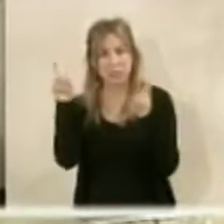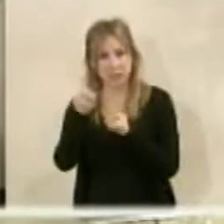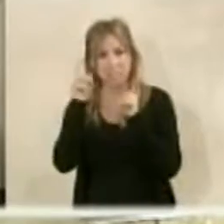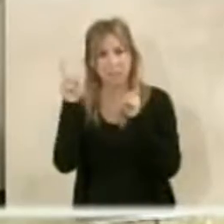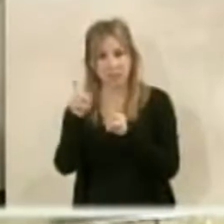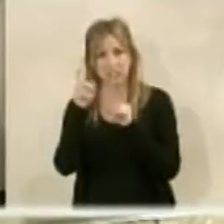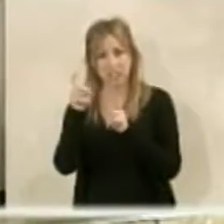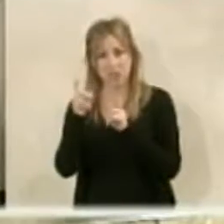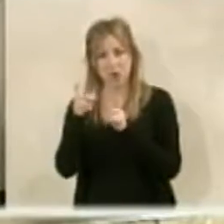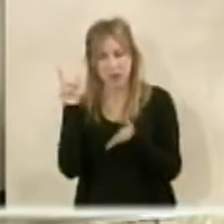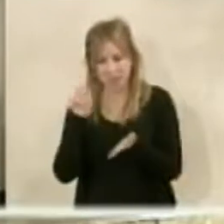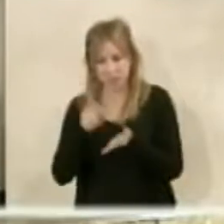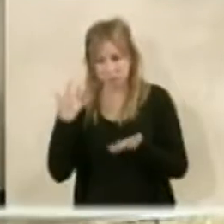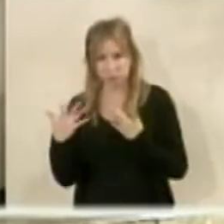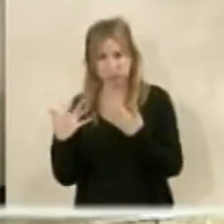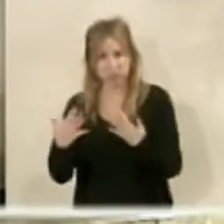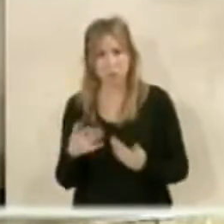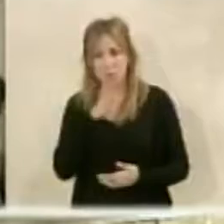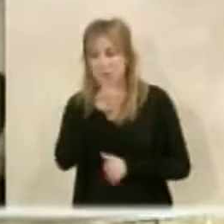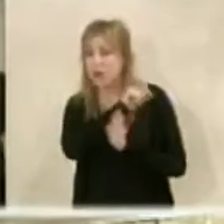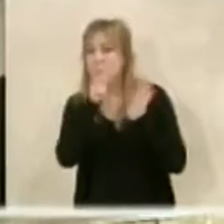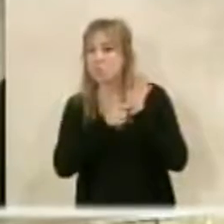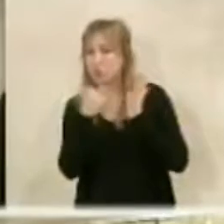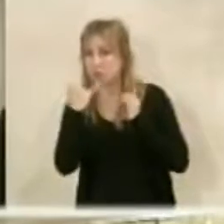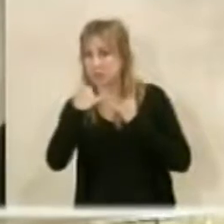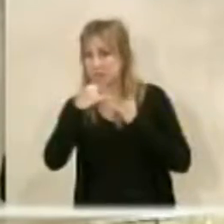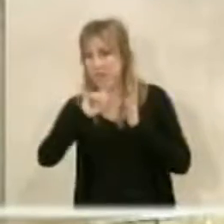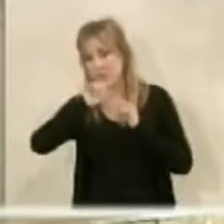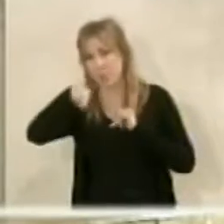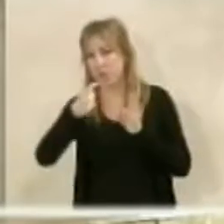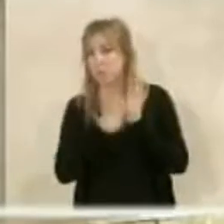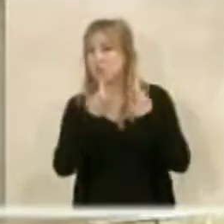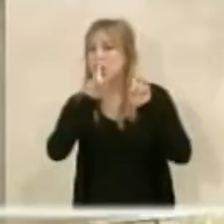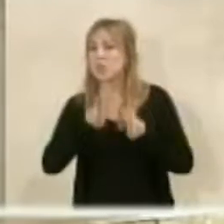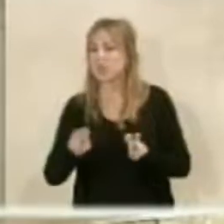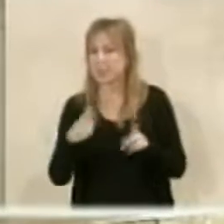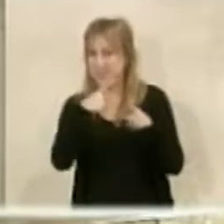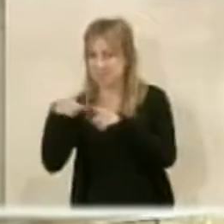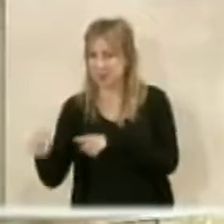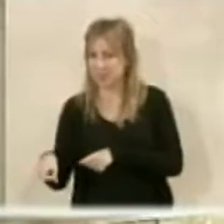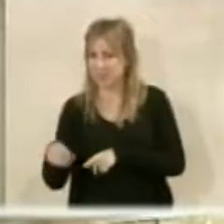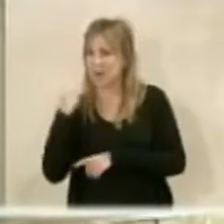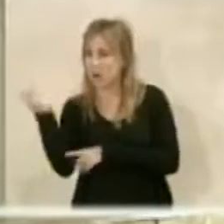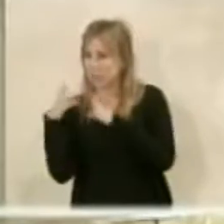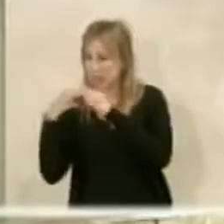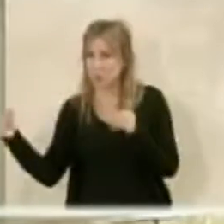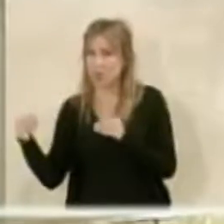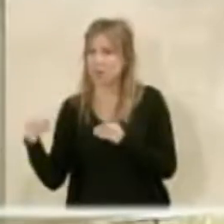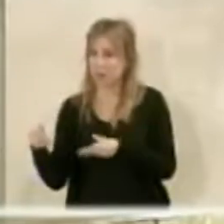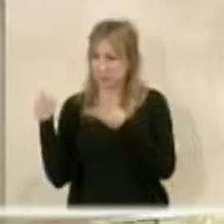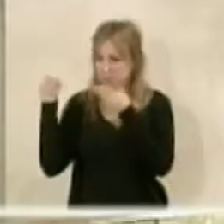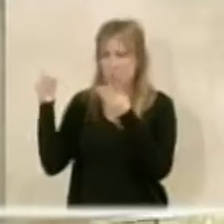en la celeridad, porque en el siguiente punto hablaremos de otras cuestiones, la celeridad con la que la Junta ha declarado BIC